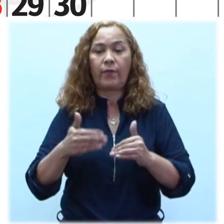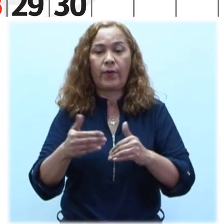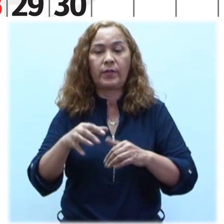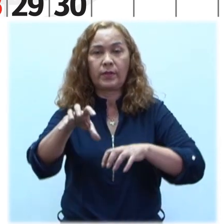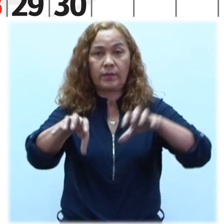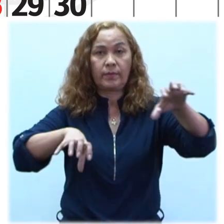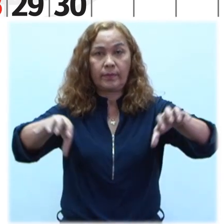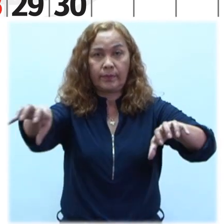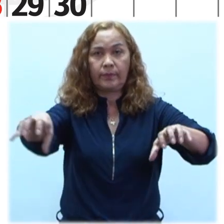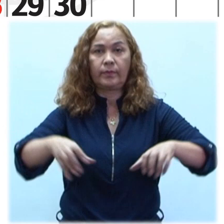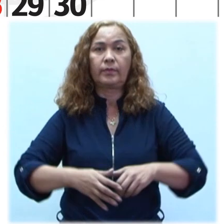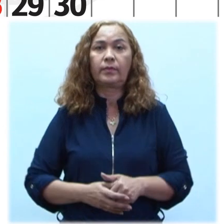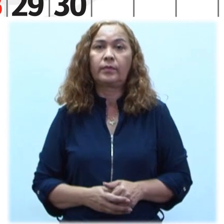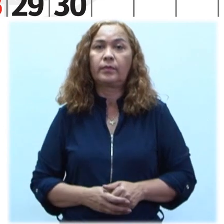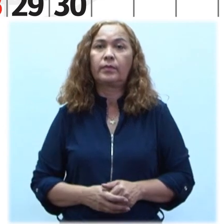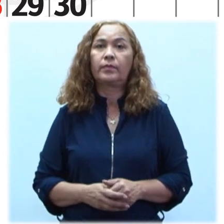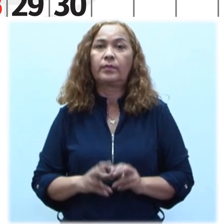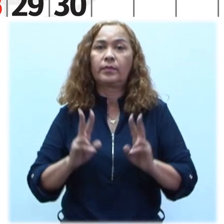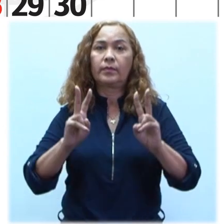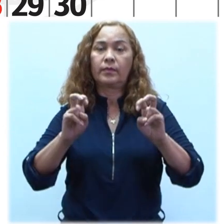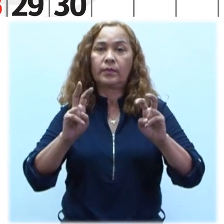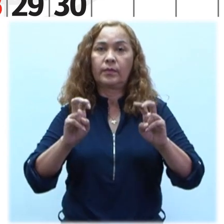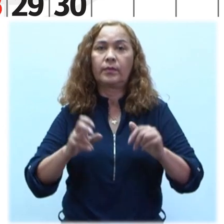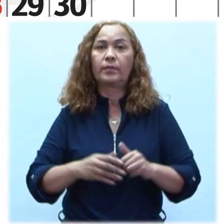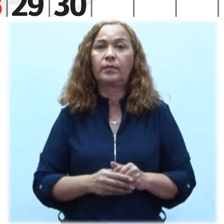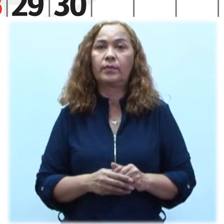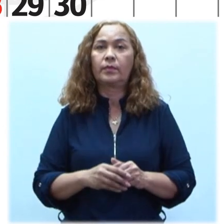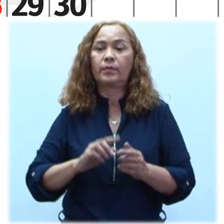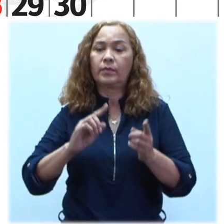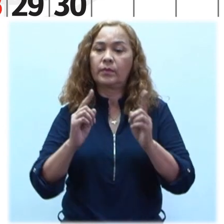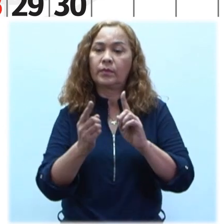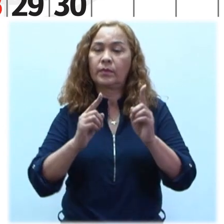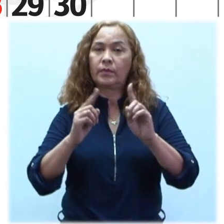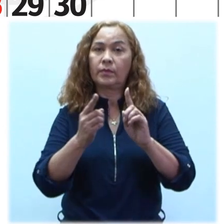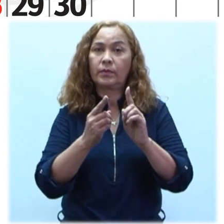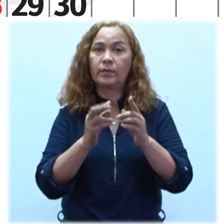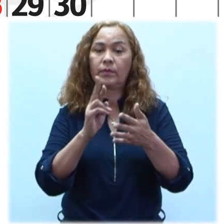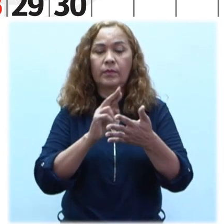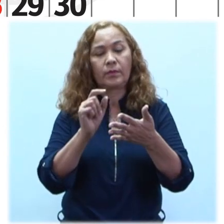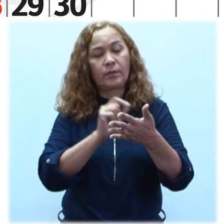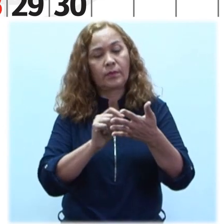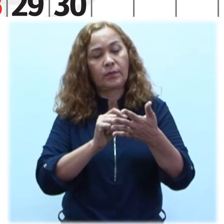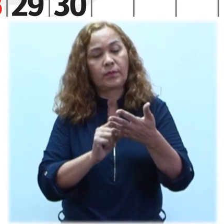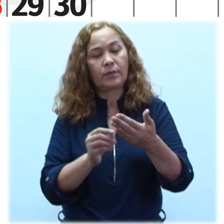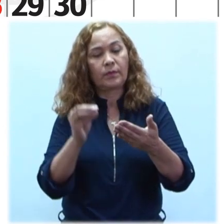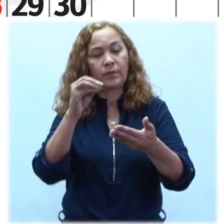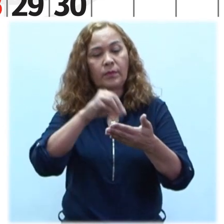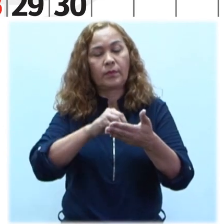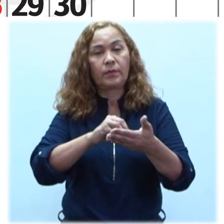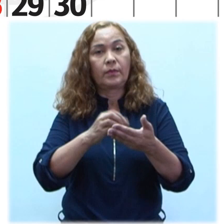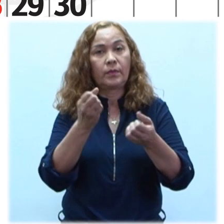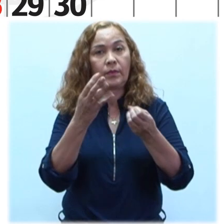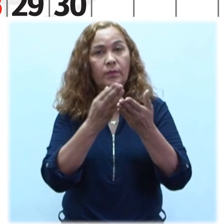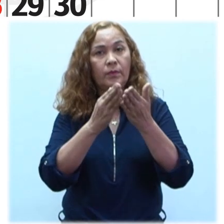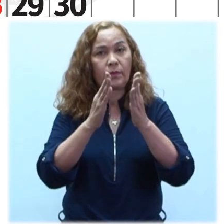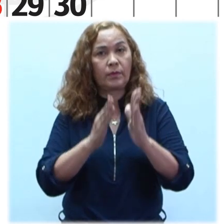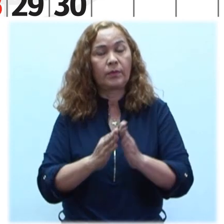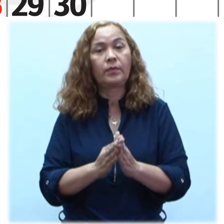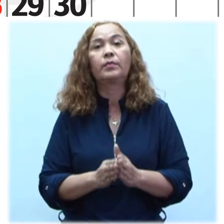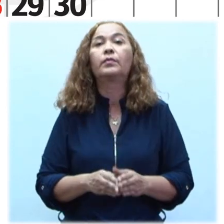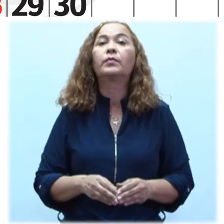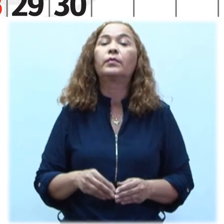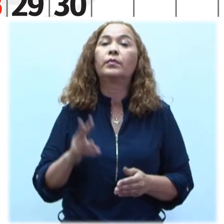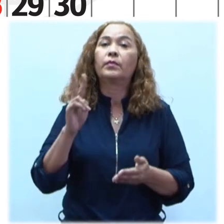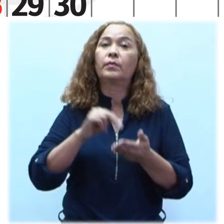Fase Estadal Actualización Modificación y Registro de la Carga de la Matrícula